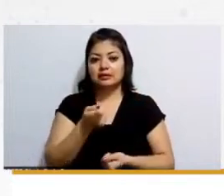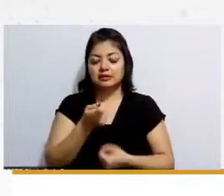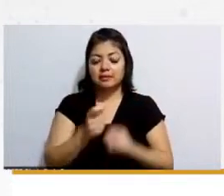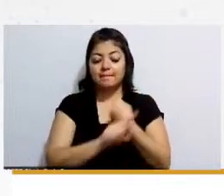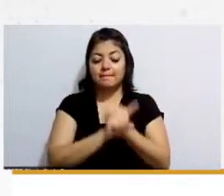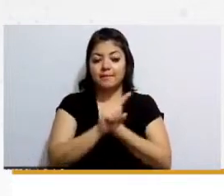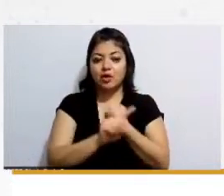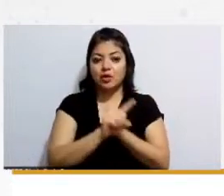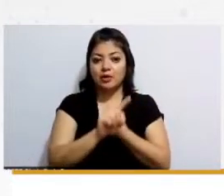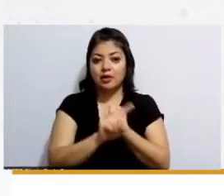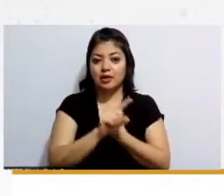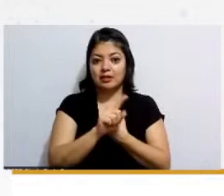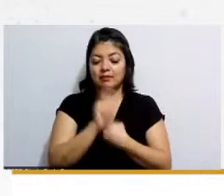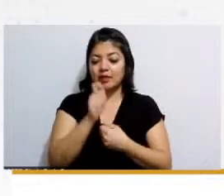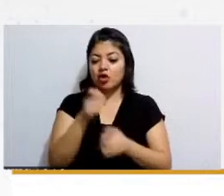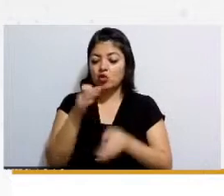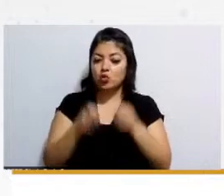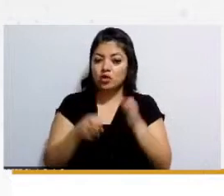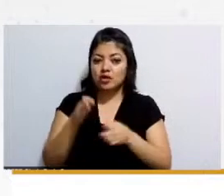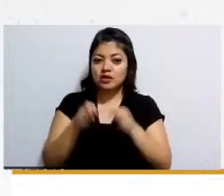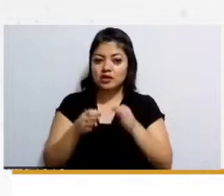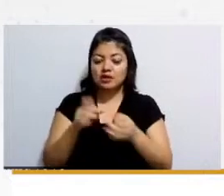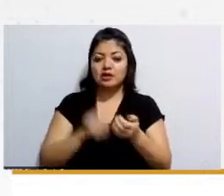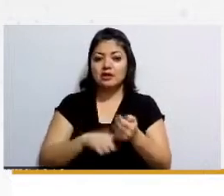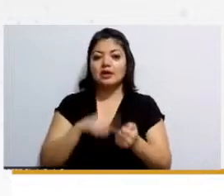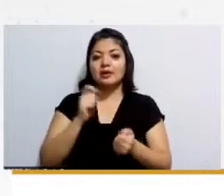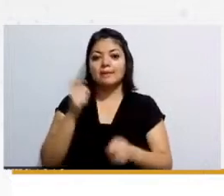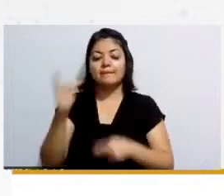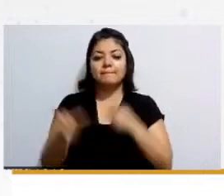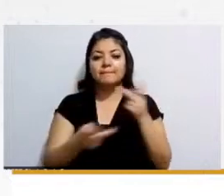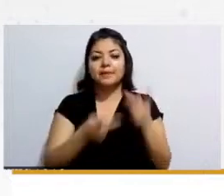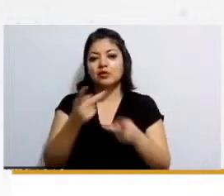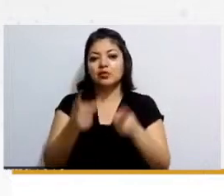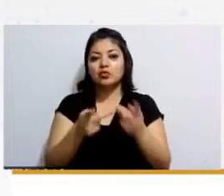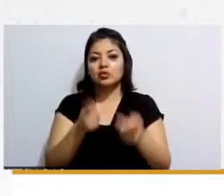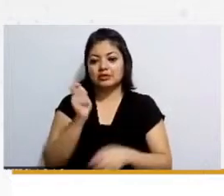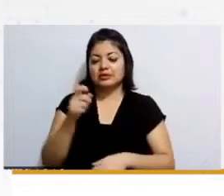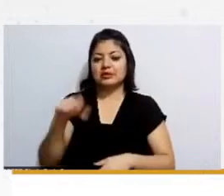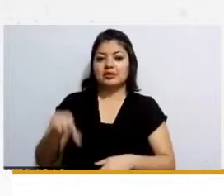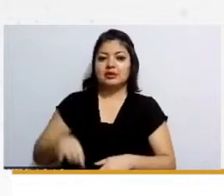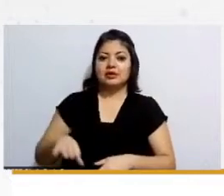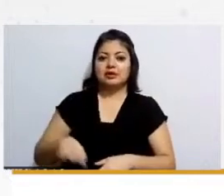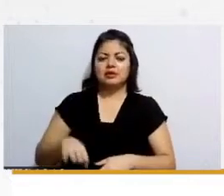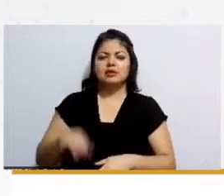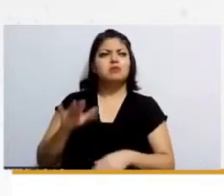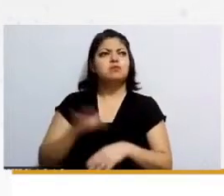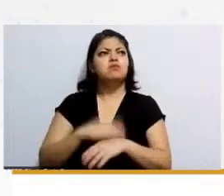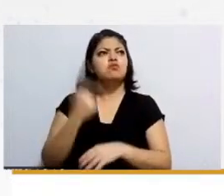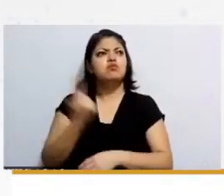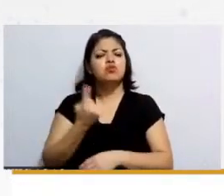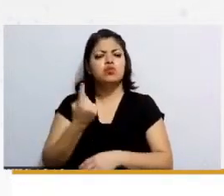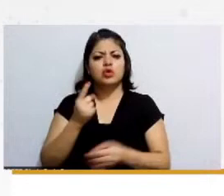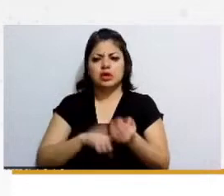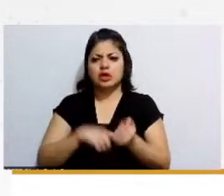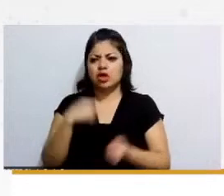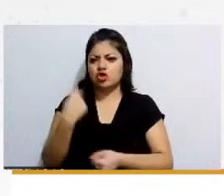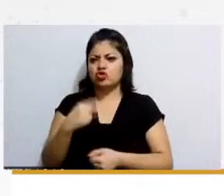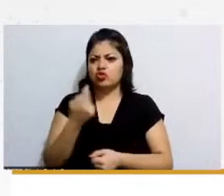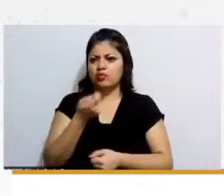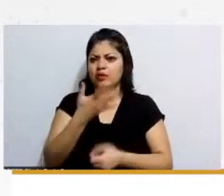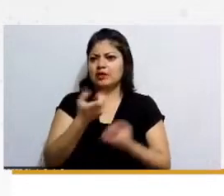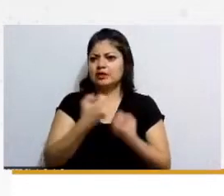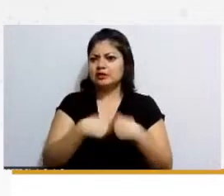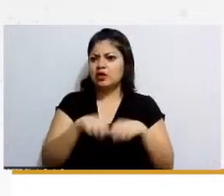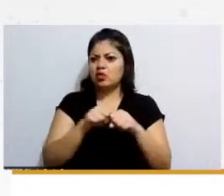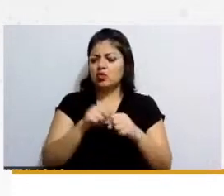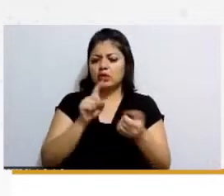y el problema jurídico ya vienen las preguntas interesantes y es ¿por qué se le imponen a los hombres asegurados requisitos